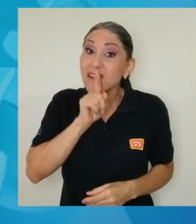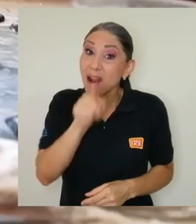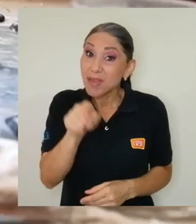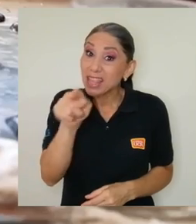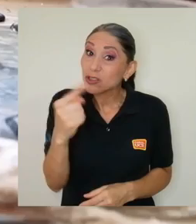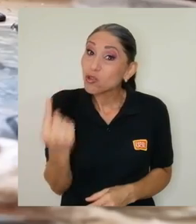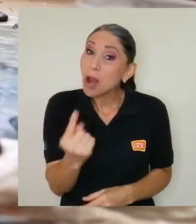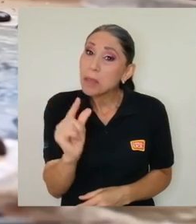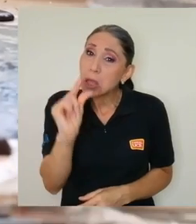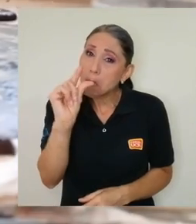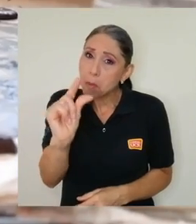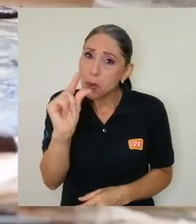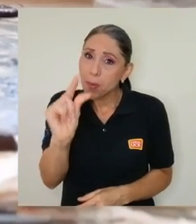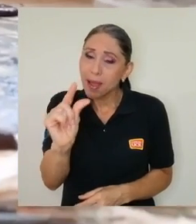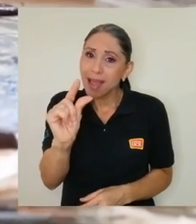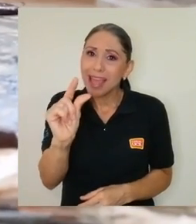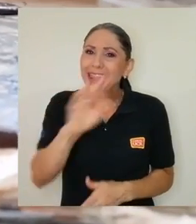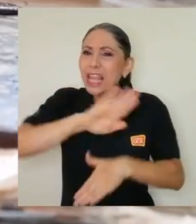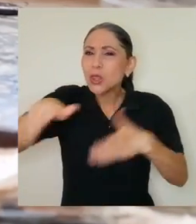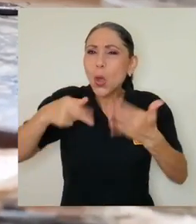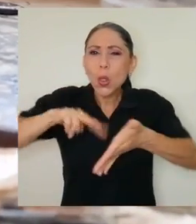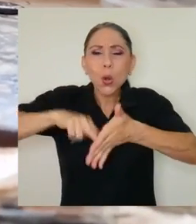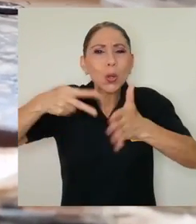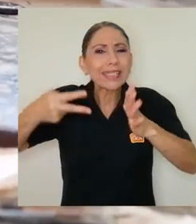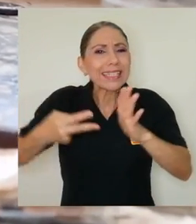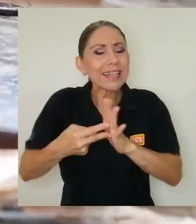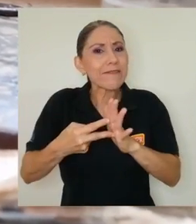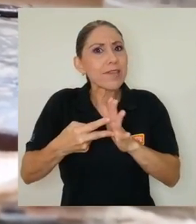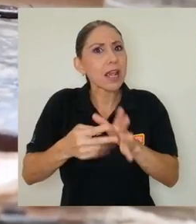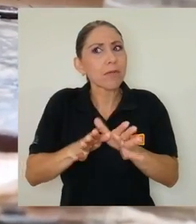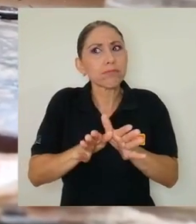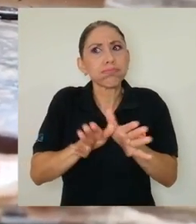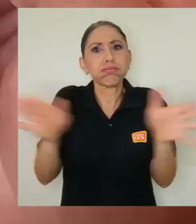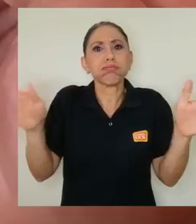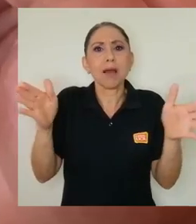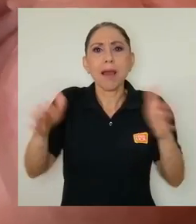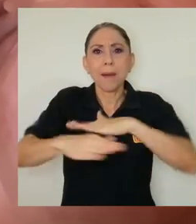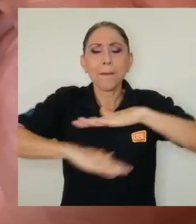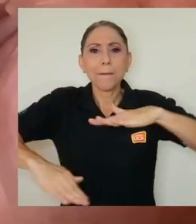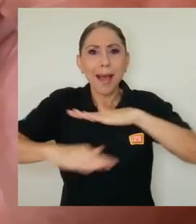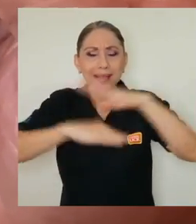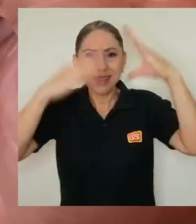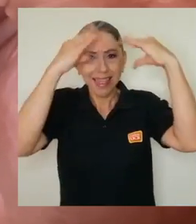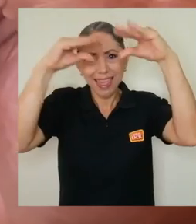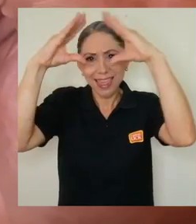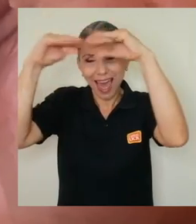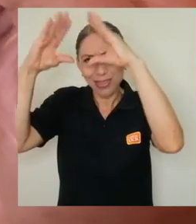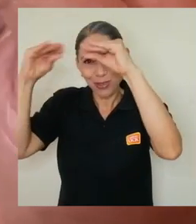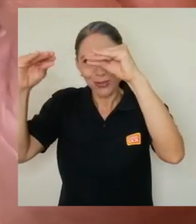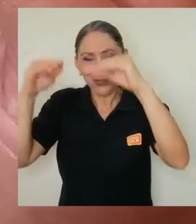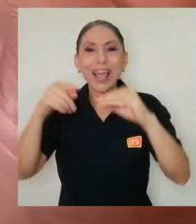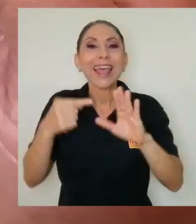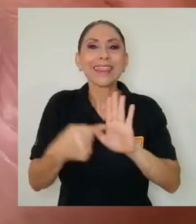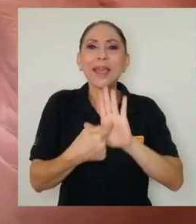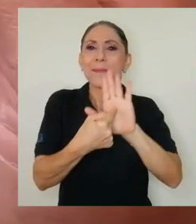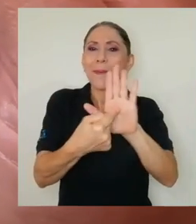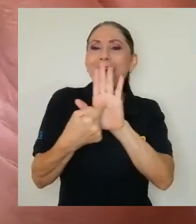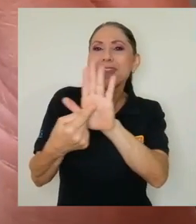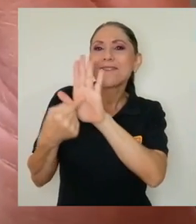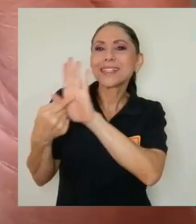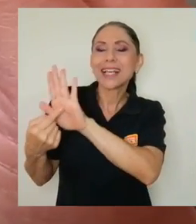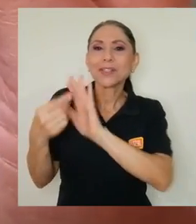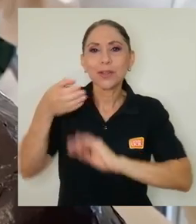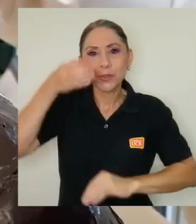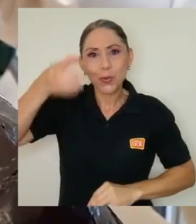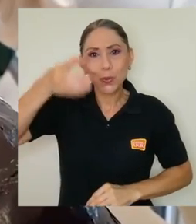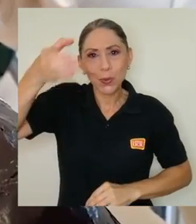de lo que constituye la base de datos que son las manifestaciones culturales que